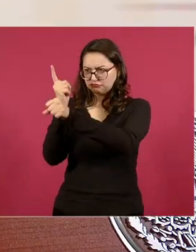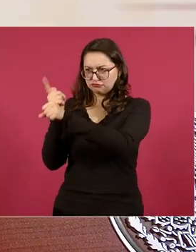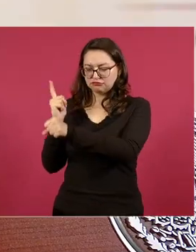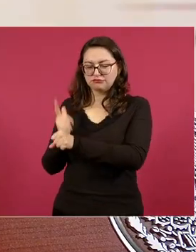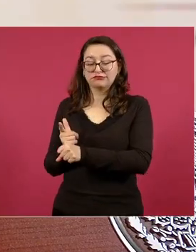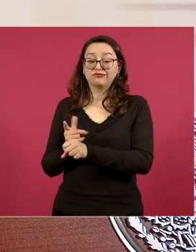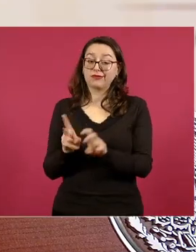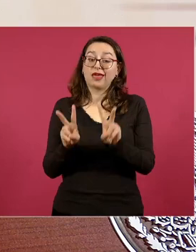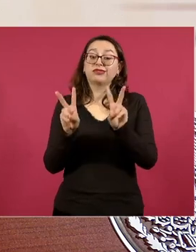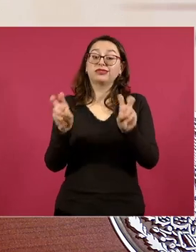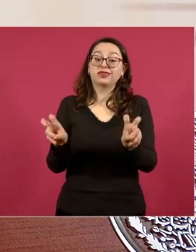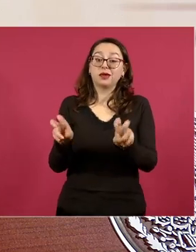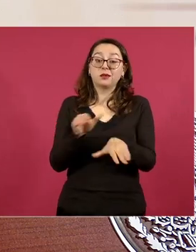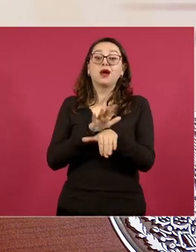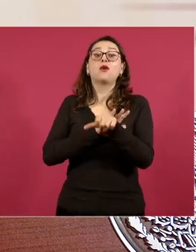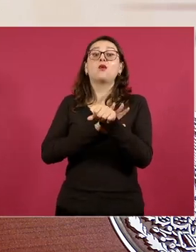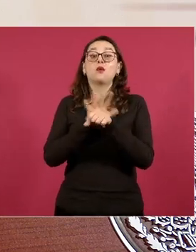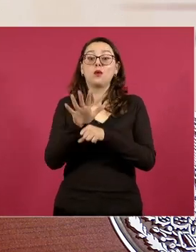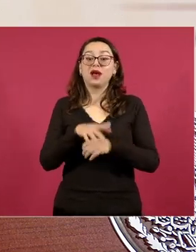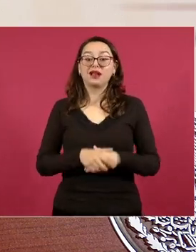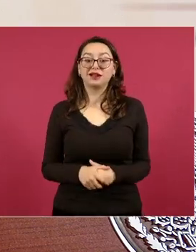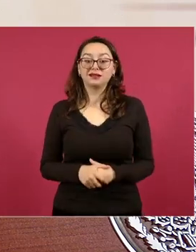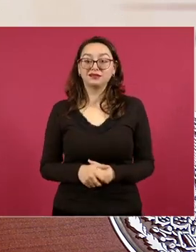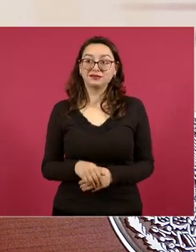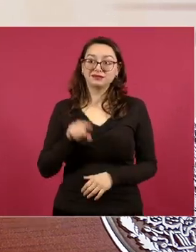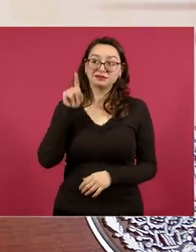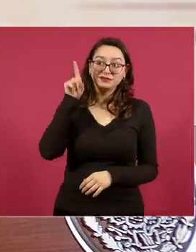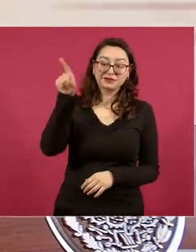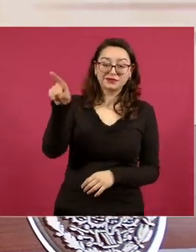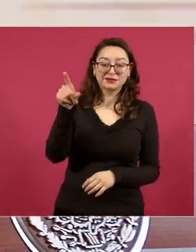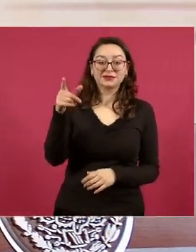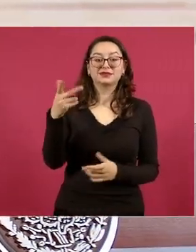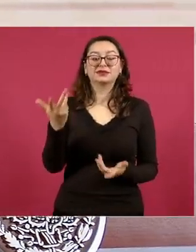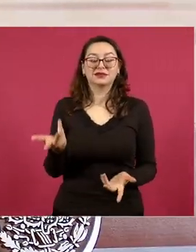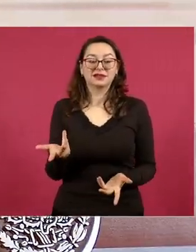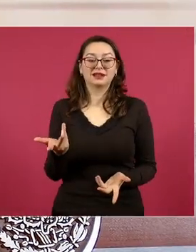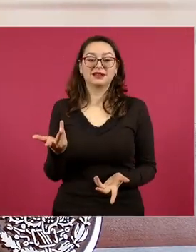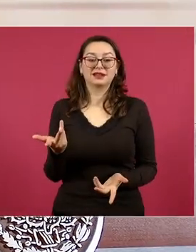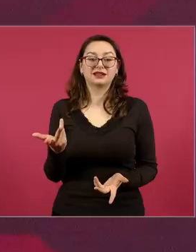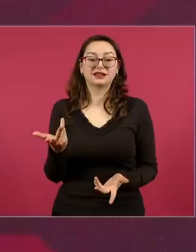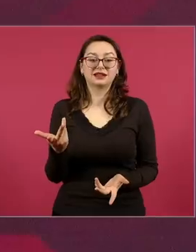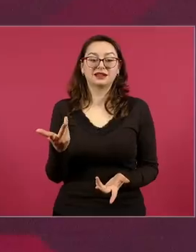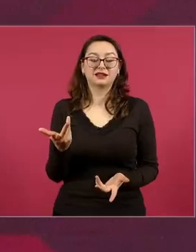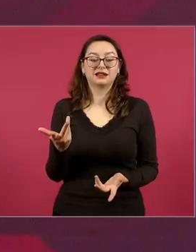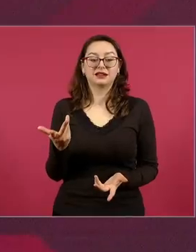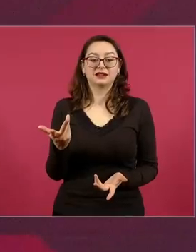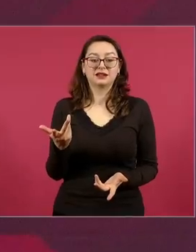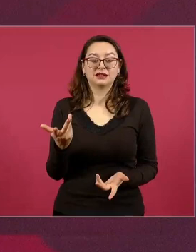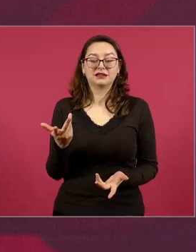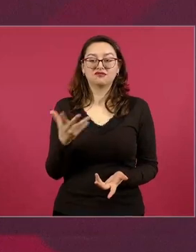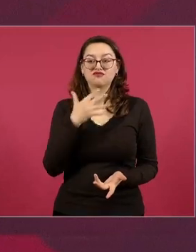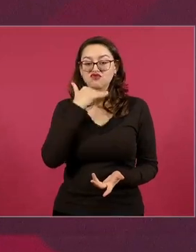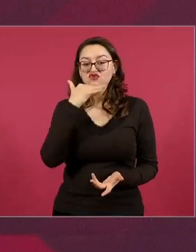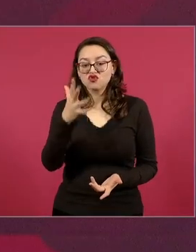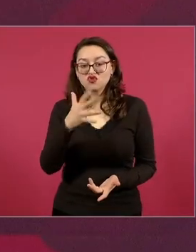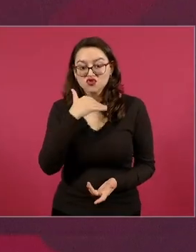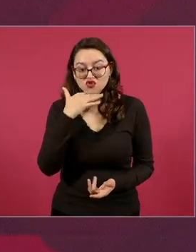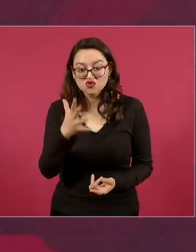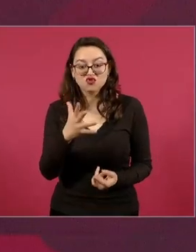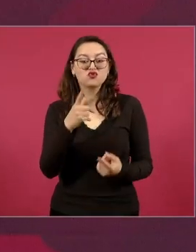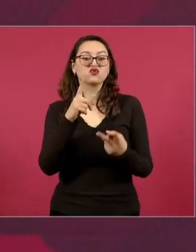a los que hacían chanchullo trafique actos de corrupción